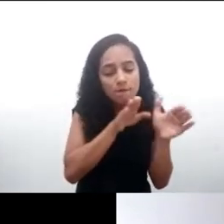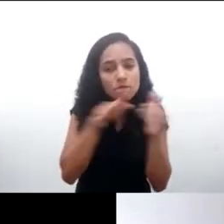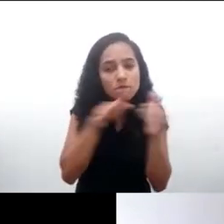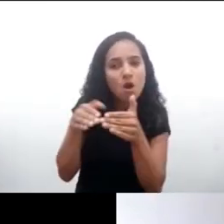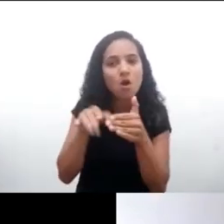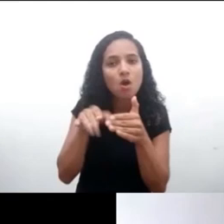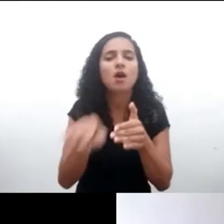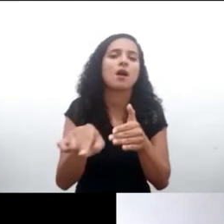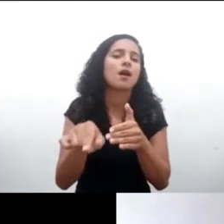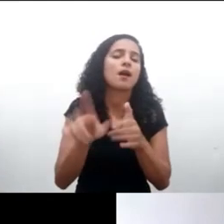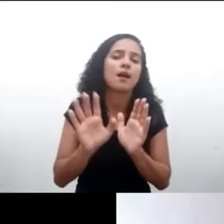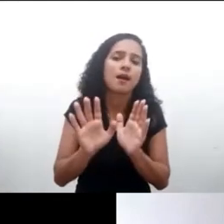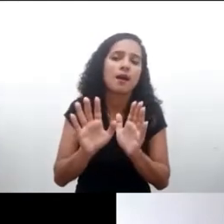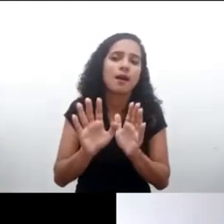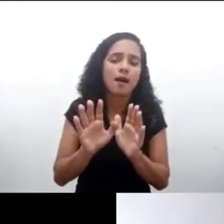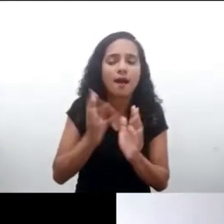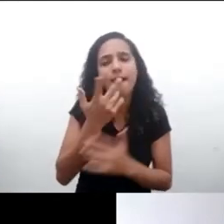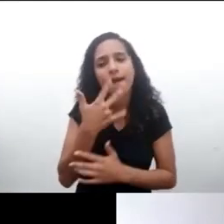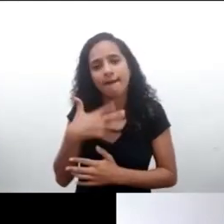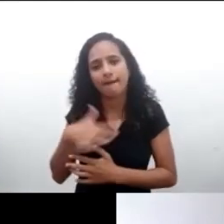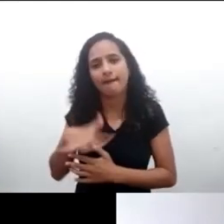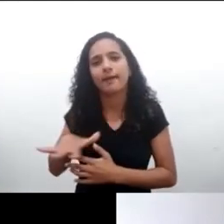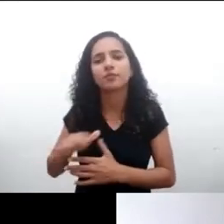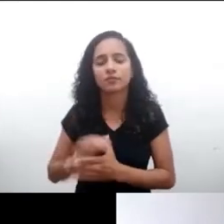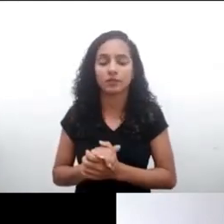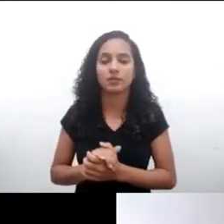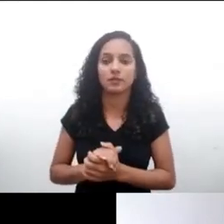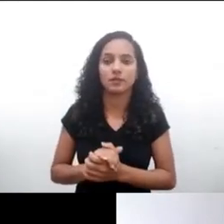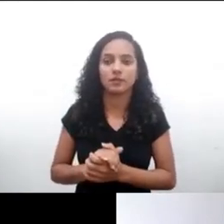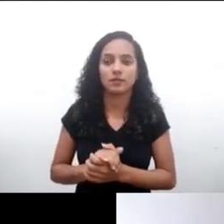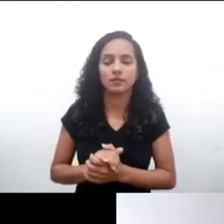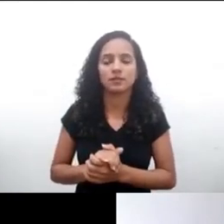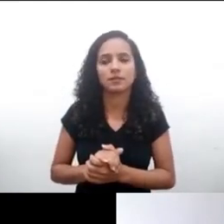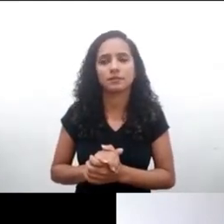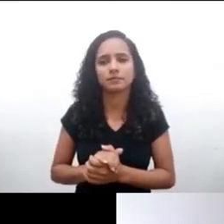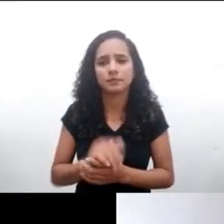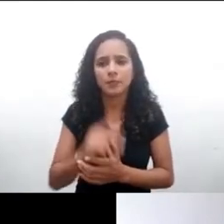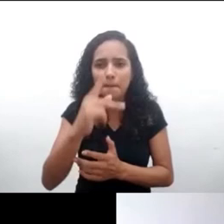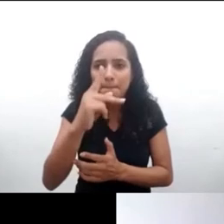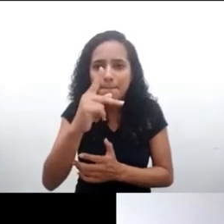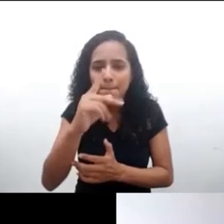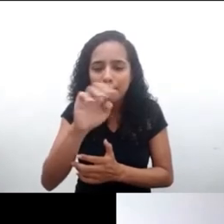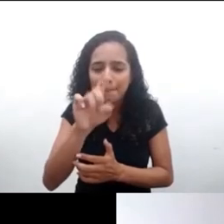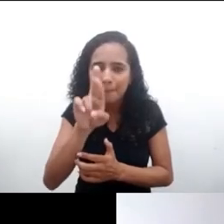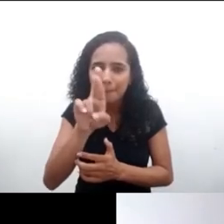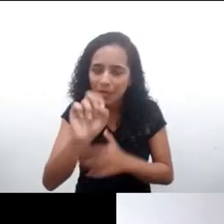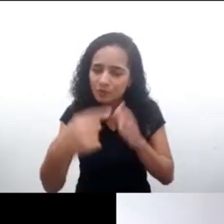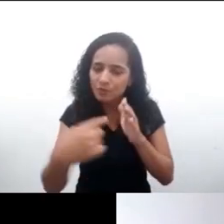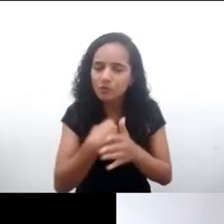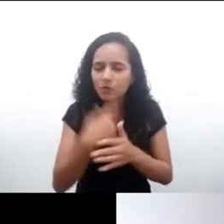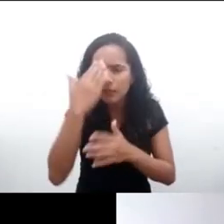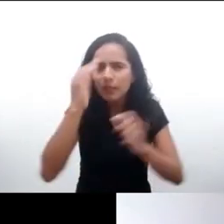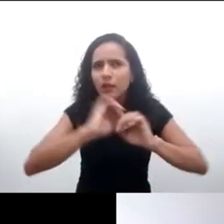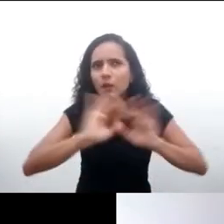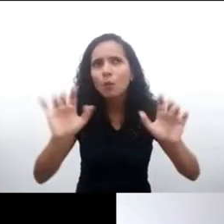cuanto a la pregunta concreta que hiciste, Pedro, en primer lugar entendemos que el comentario funciona como un liberador